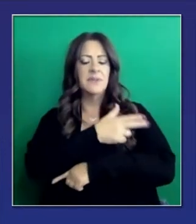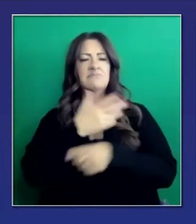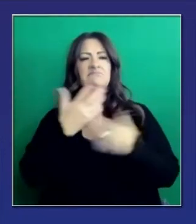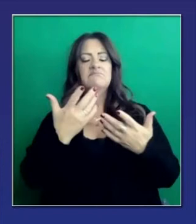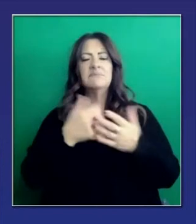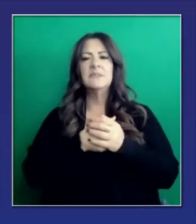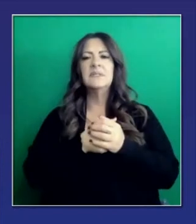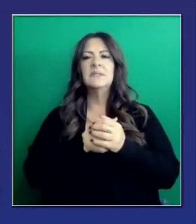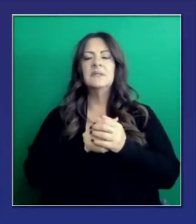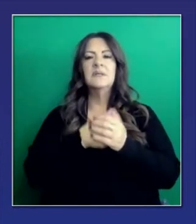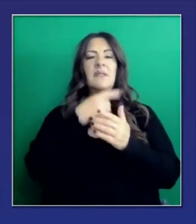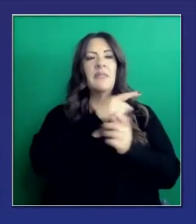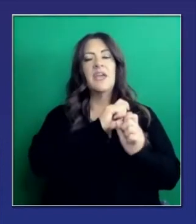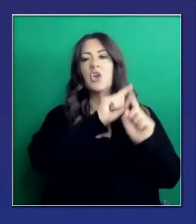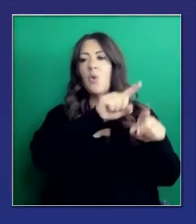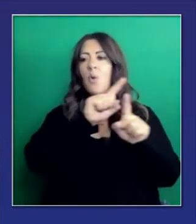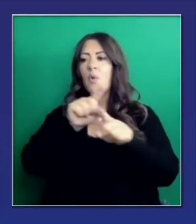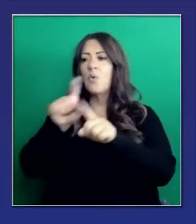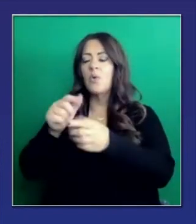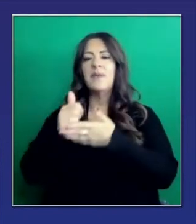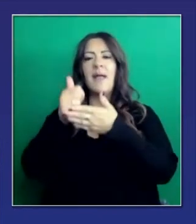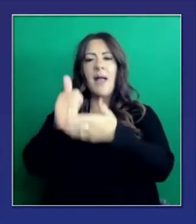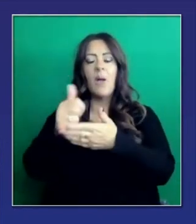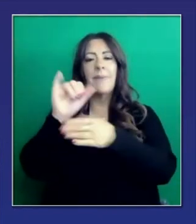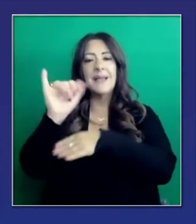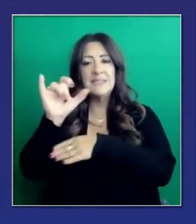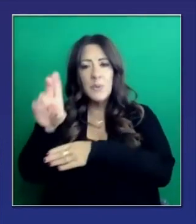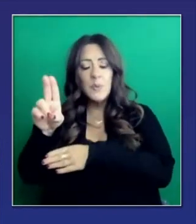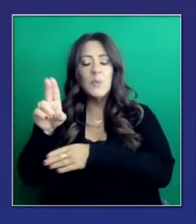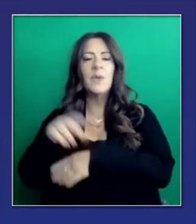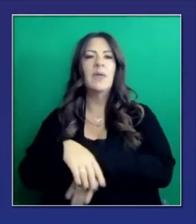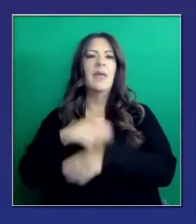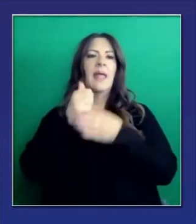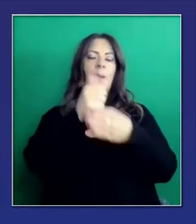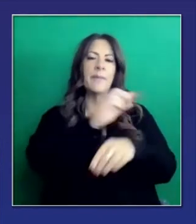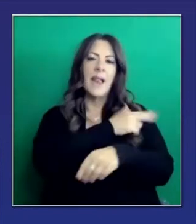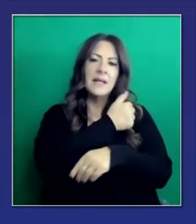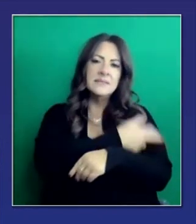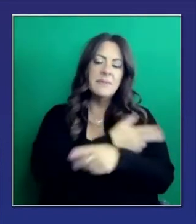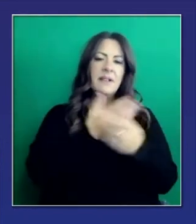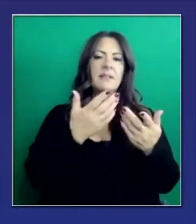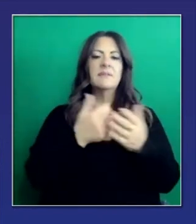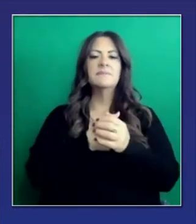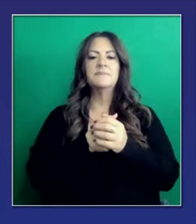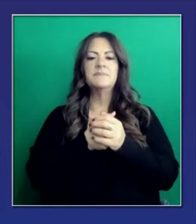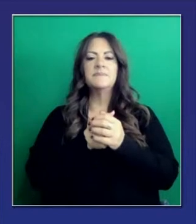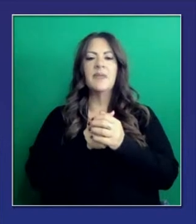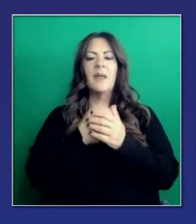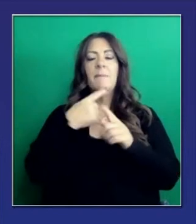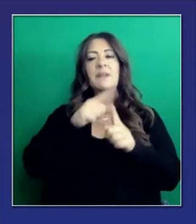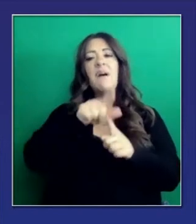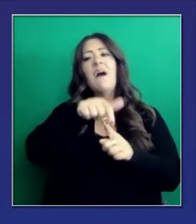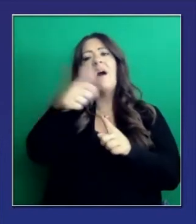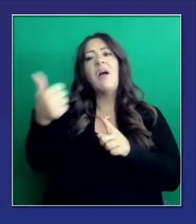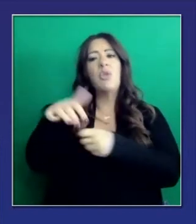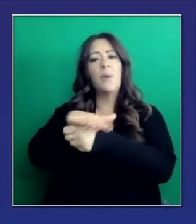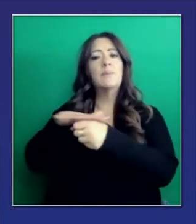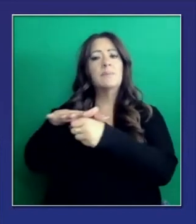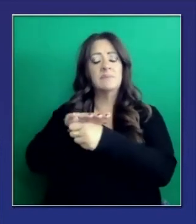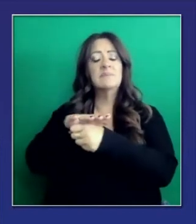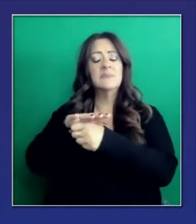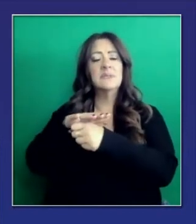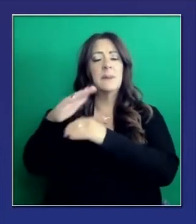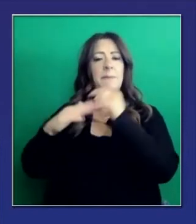capacidad. No es estática. La capacidad de cuidado intensivo puede expandirse. Y eso hay centros también de cuidado alterno.